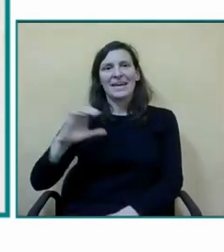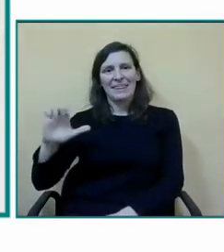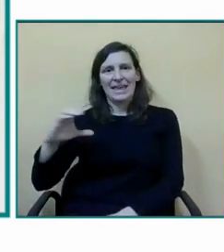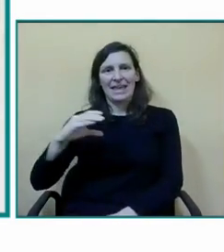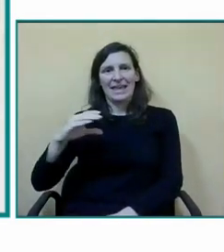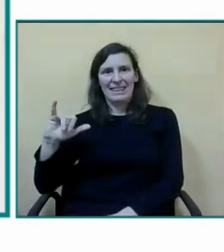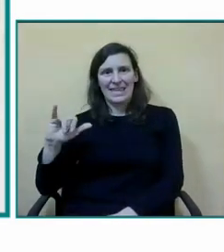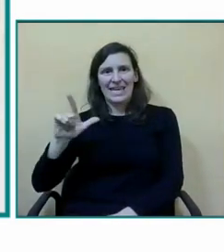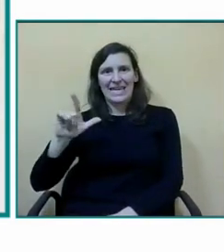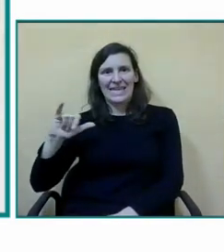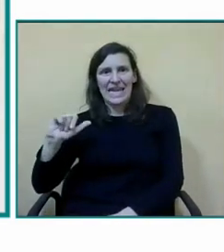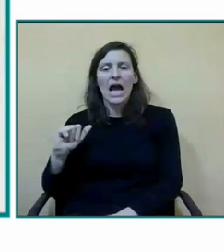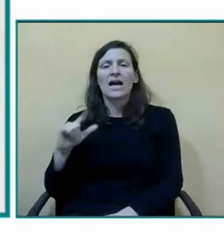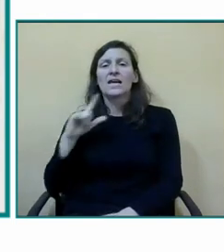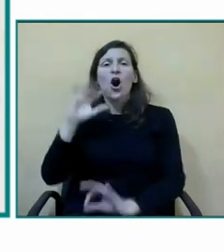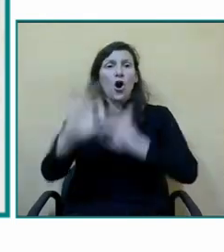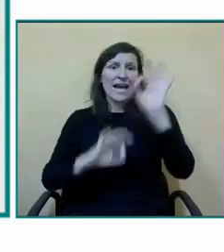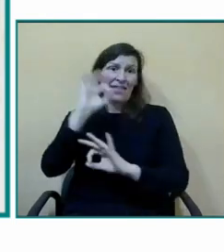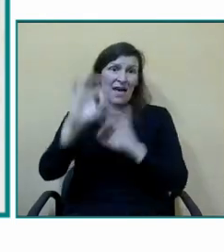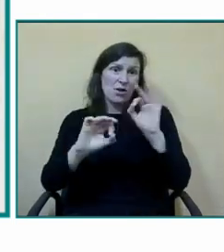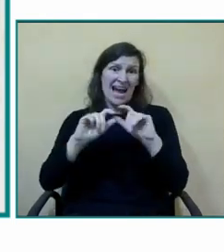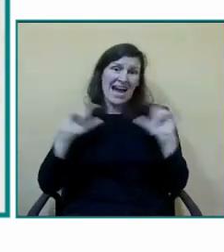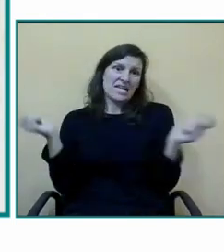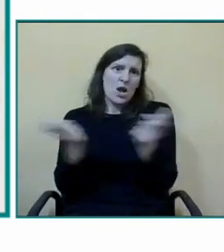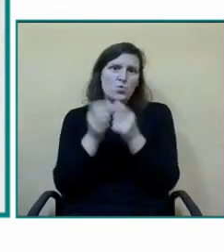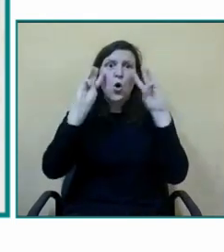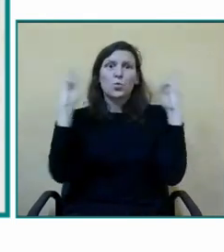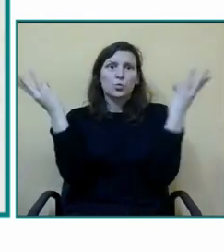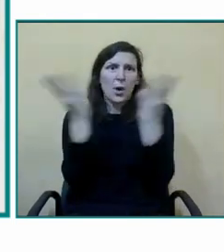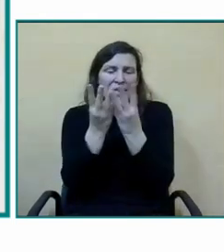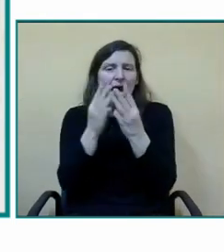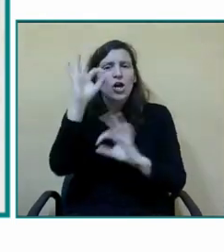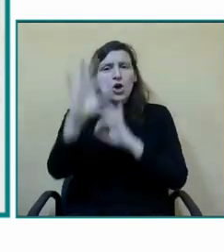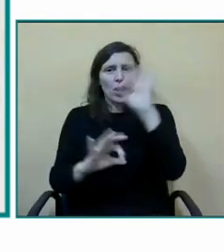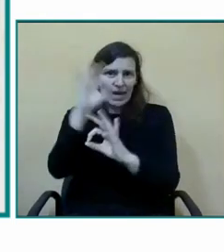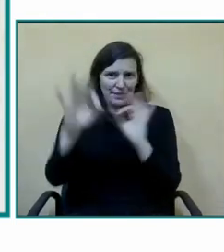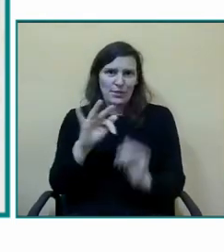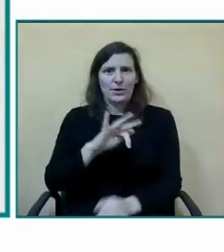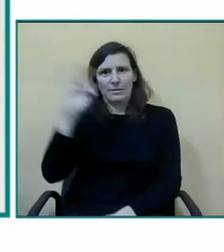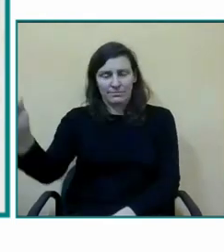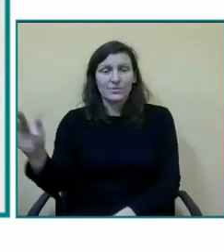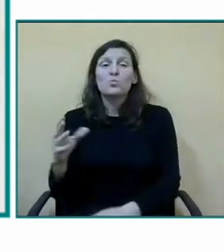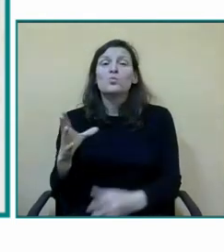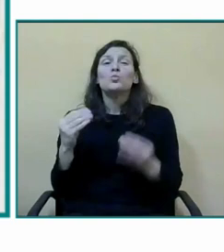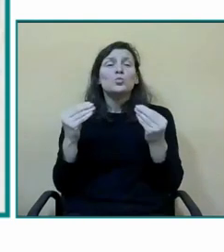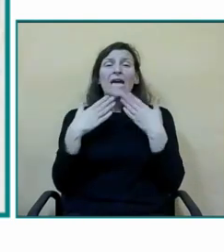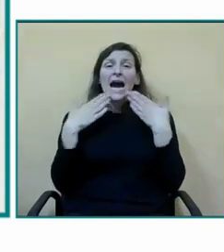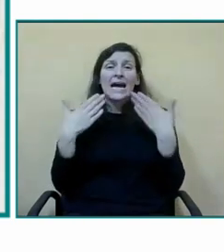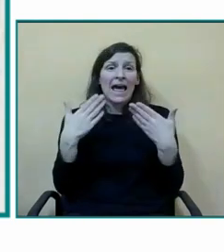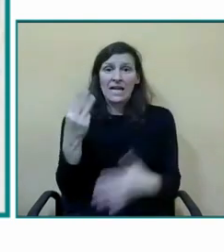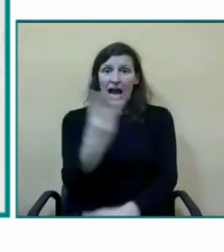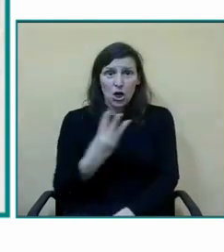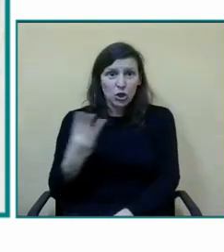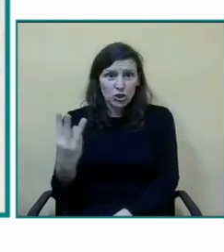y para que ella pueda cerrar con unas últimas palabras muchas gracias a los tres mucha suerte en vuestra